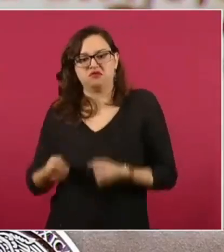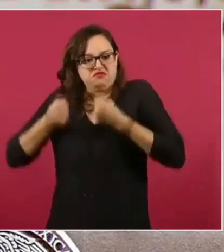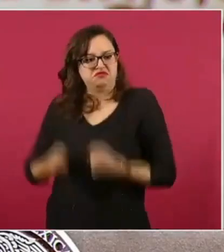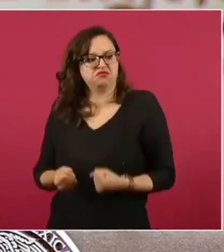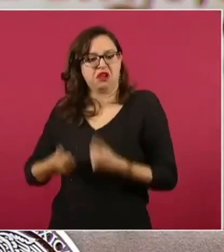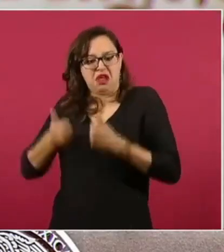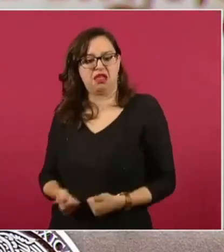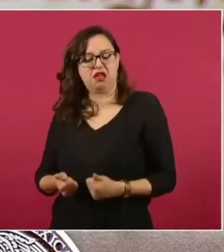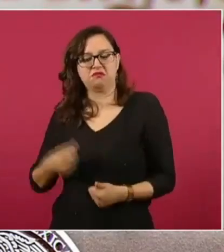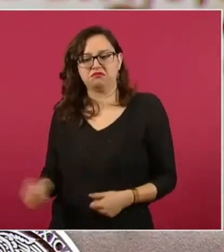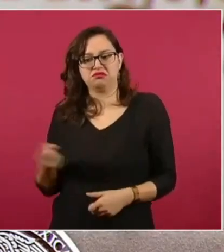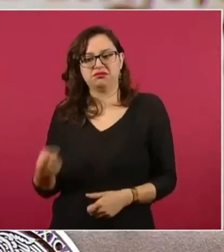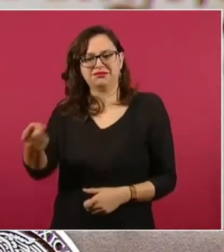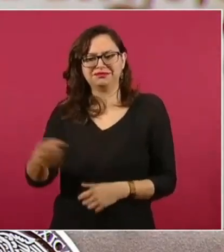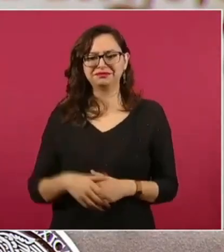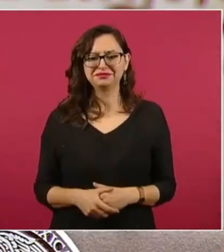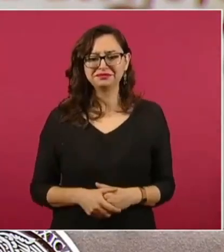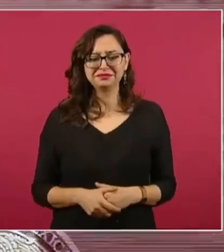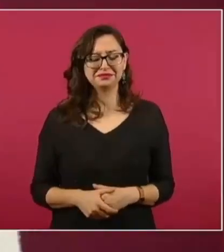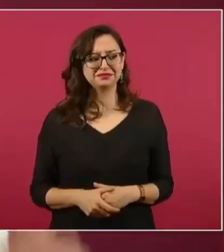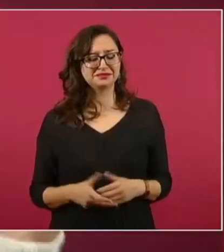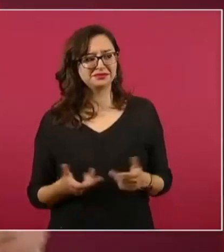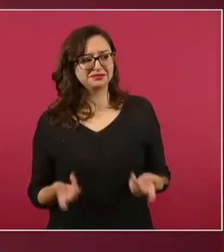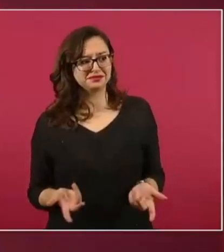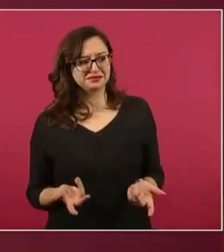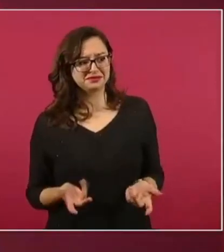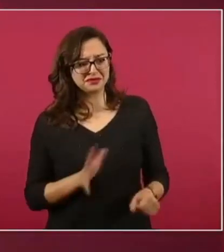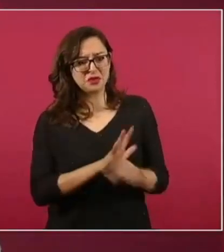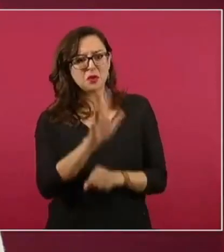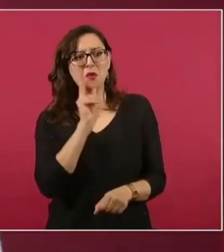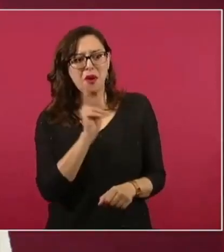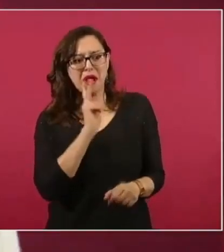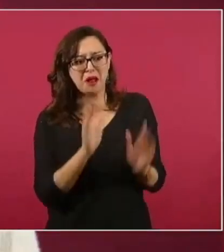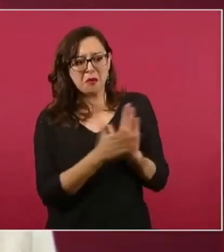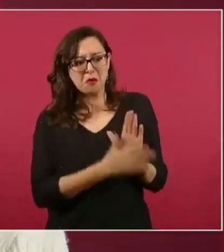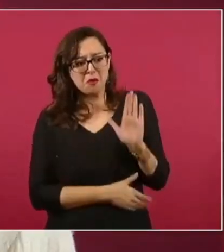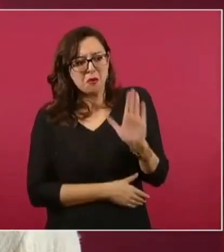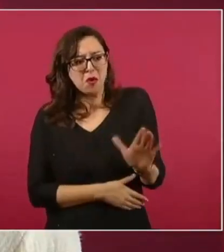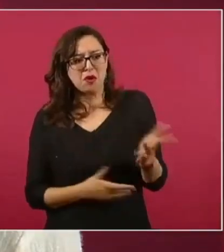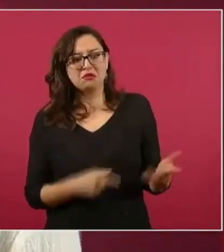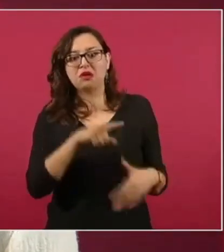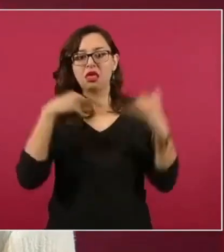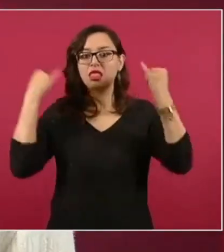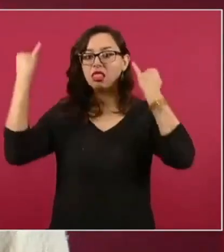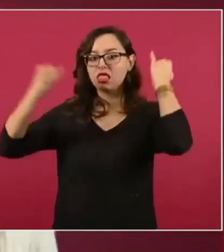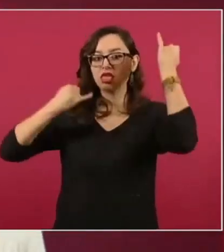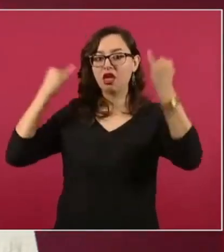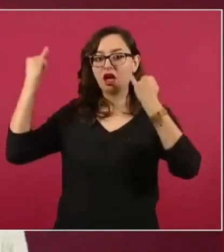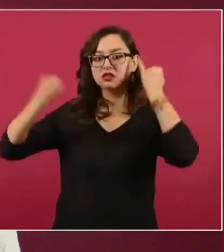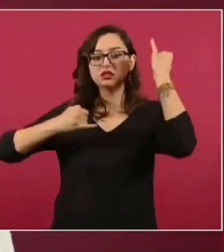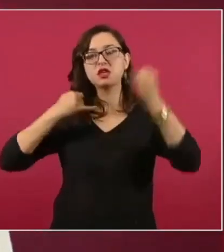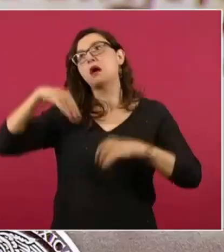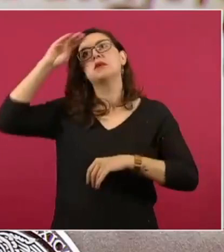El señor se atreve a decir todo eso, pero no tiene prueba alguna, solo son conjeturas, es puro